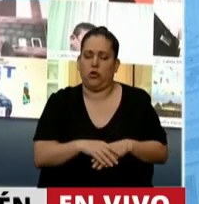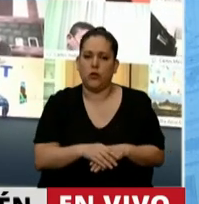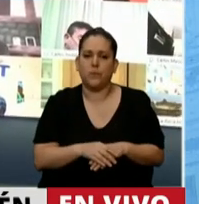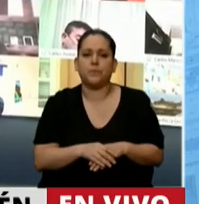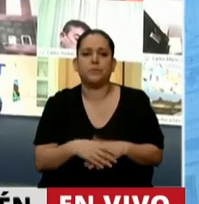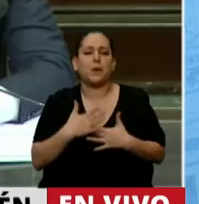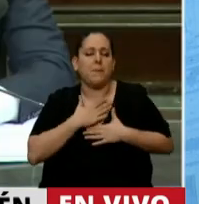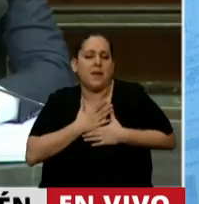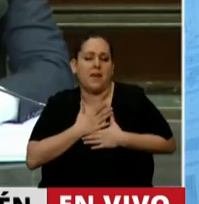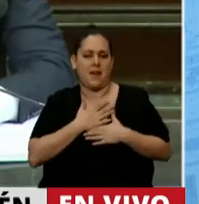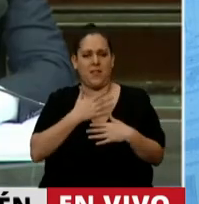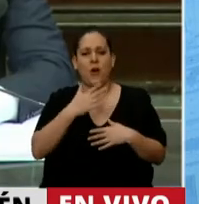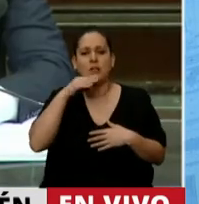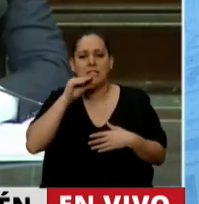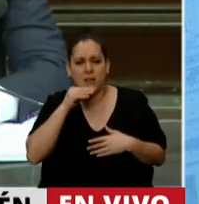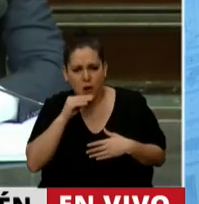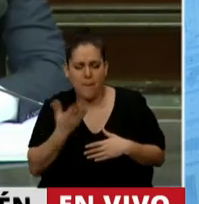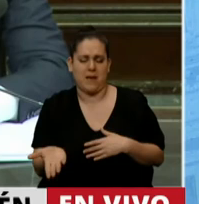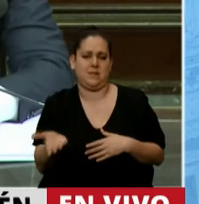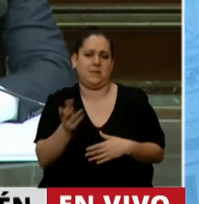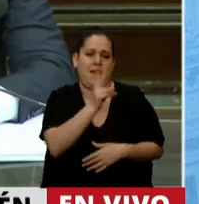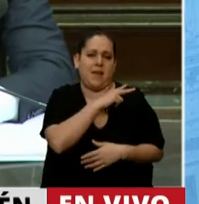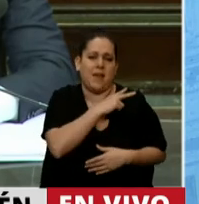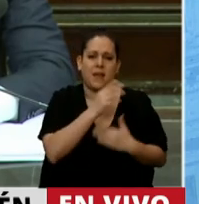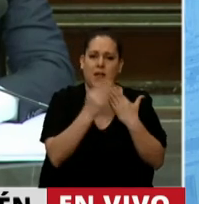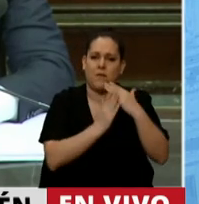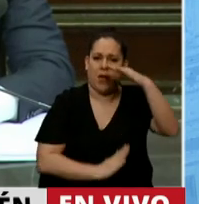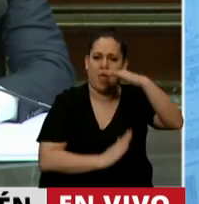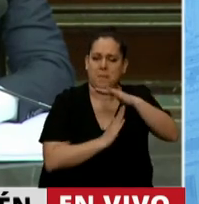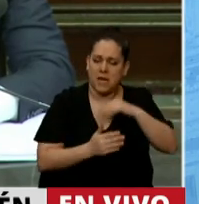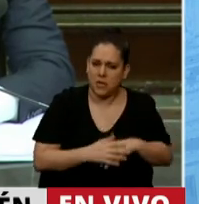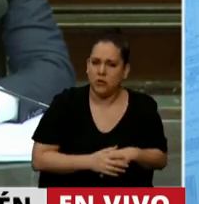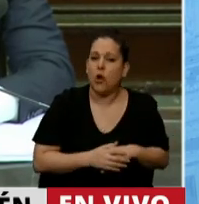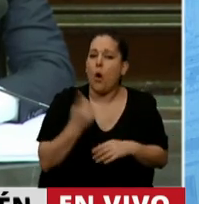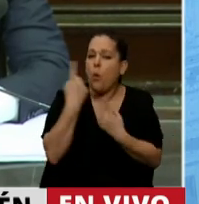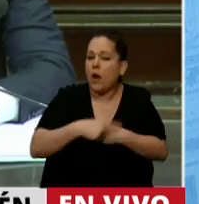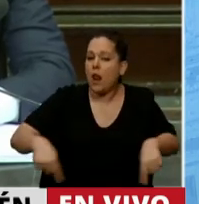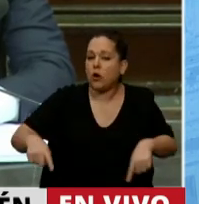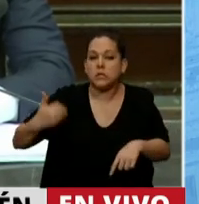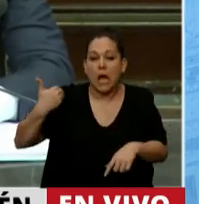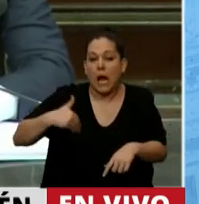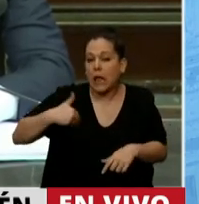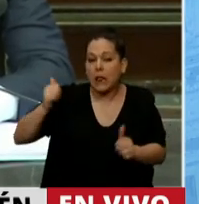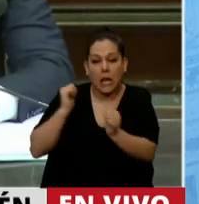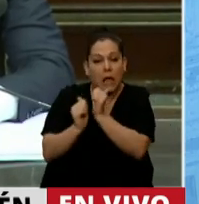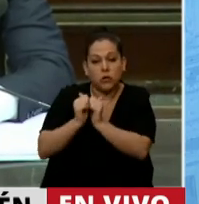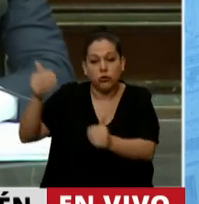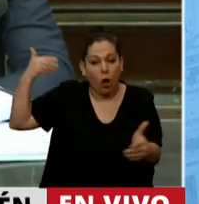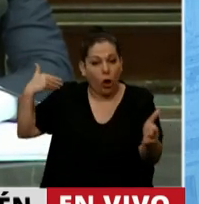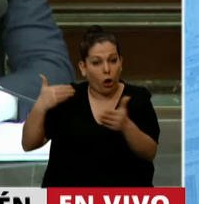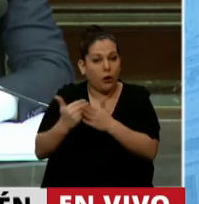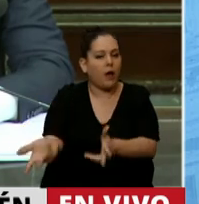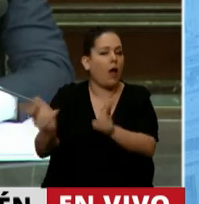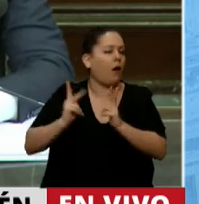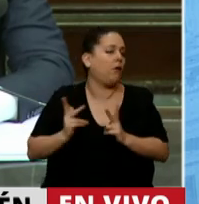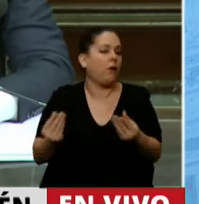mi querido Sergio, señor Jefe de Gabinete, una de las enseñanzas de la historia argentina nos indica que cuando